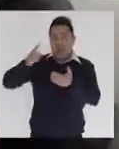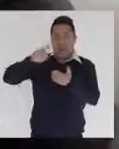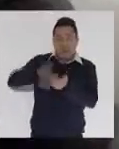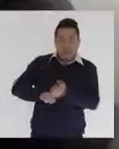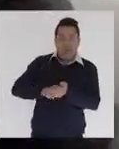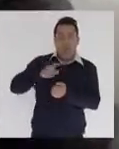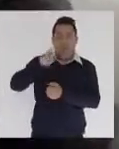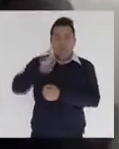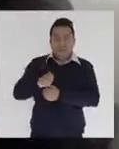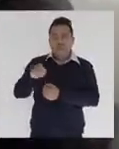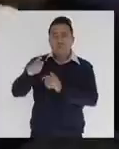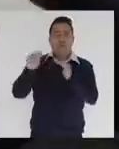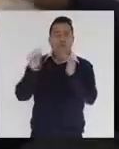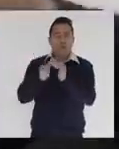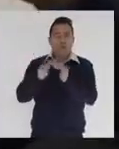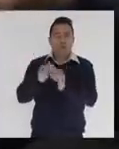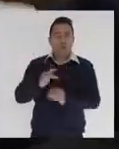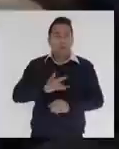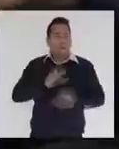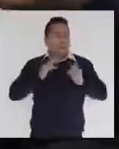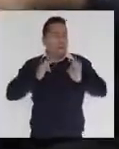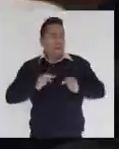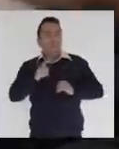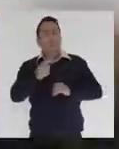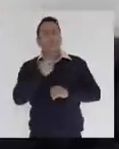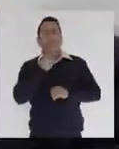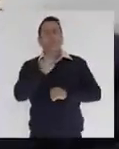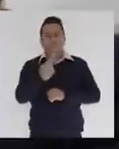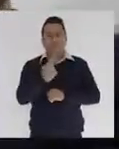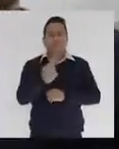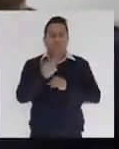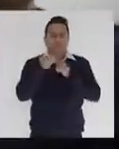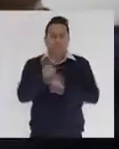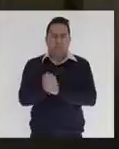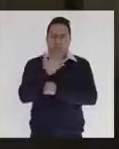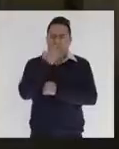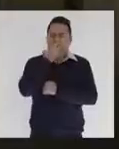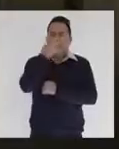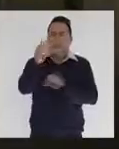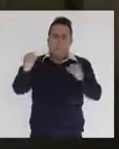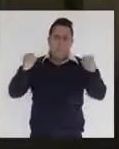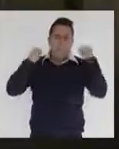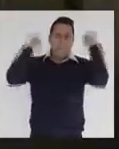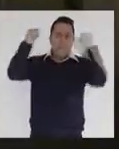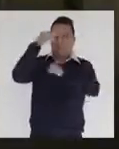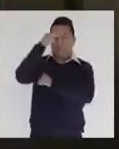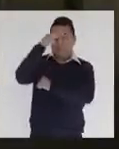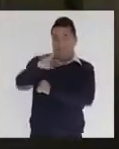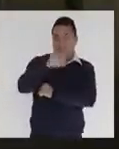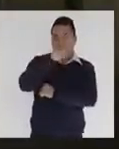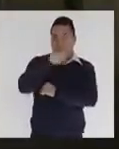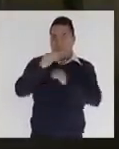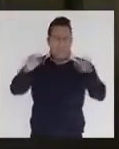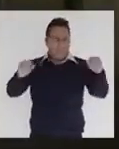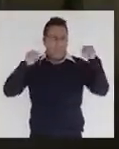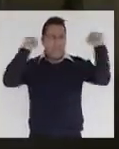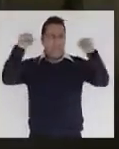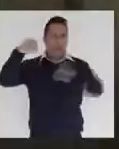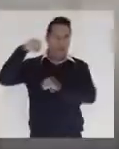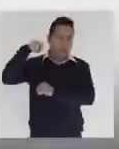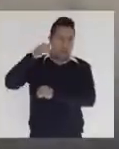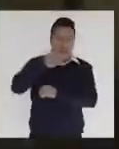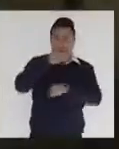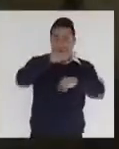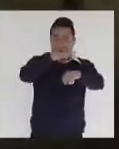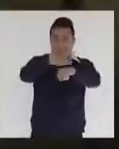desde la seguridad, desde su casa, puedan gritar fuerte ¡Viva México y viva Oaxaca!